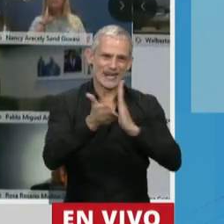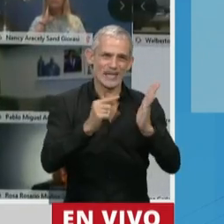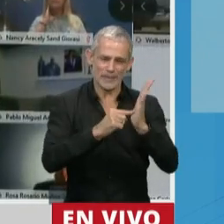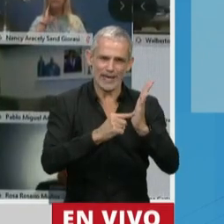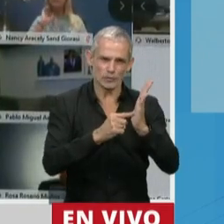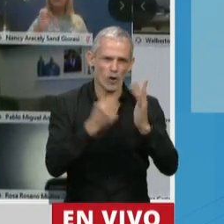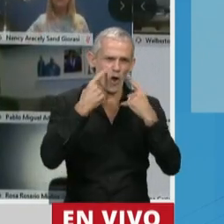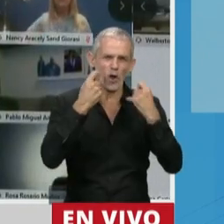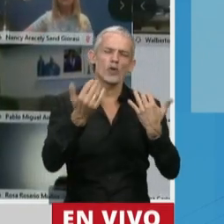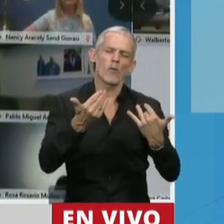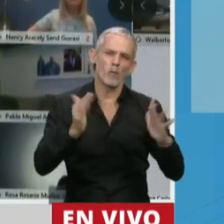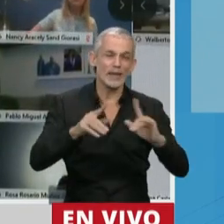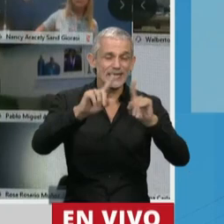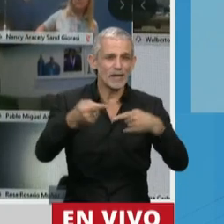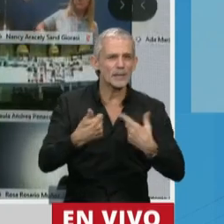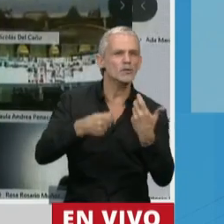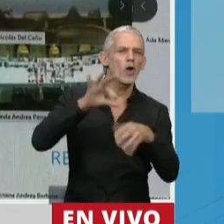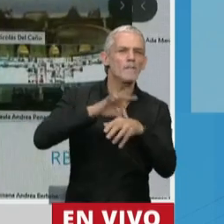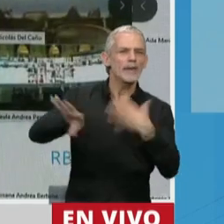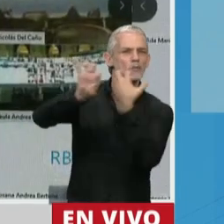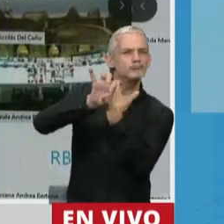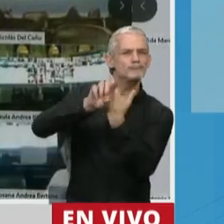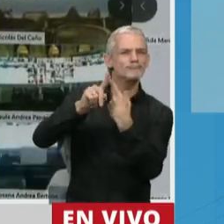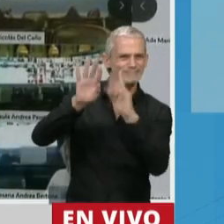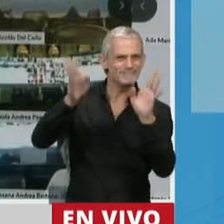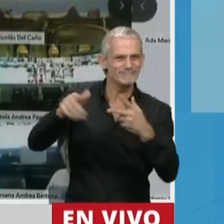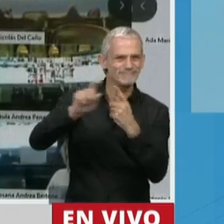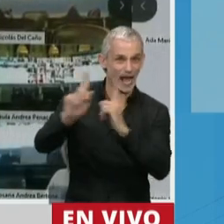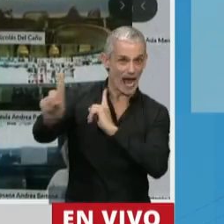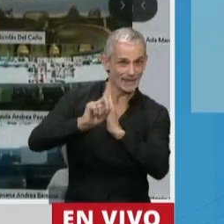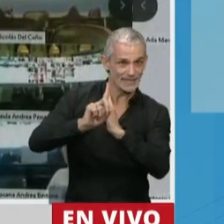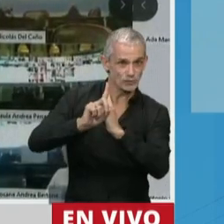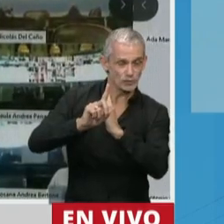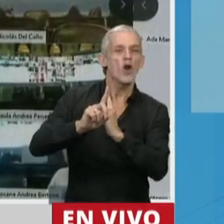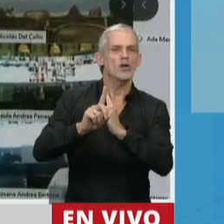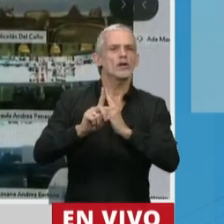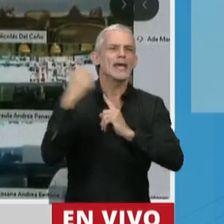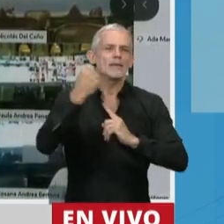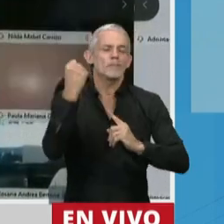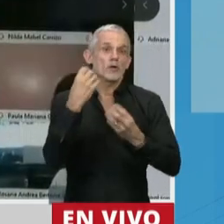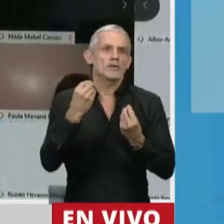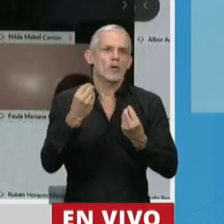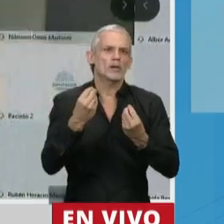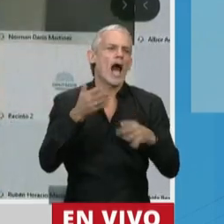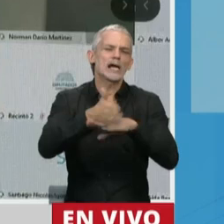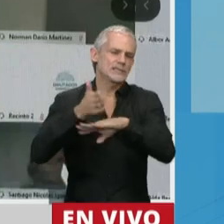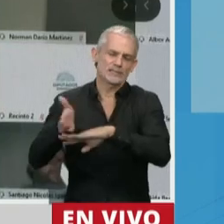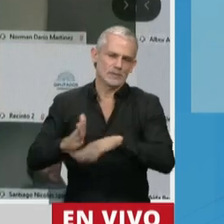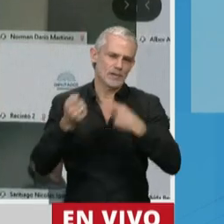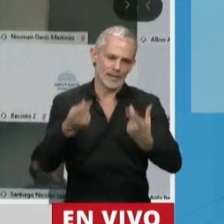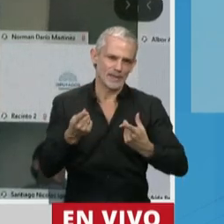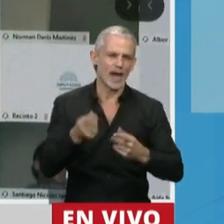Y en el caso de la teleasistencia, también estamos dando un paso muy, muy importante en términos de accesibilidad,